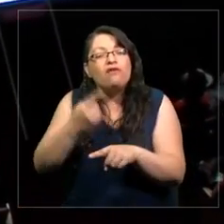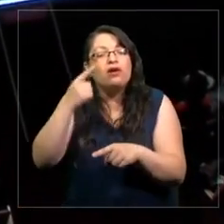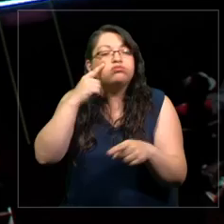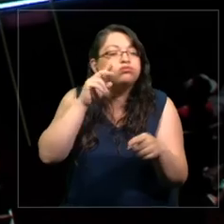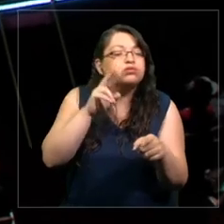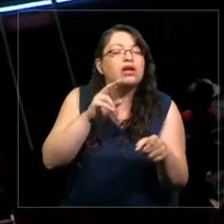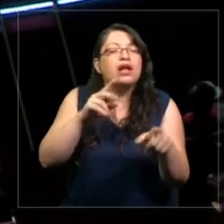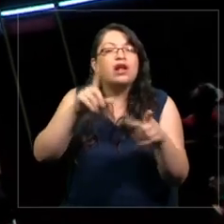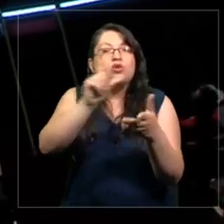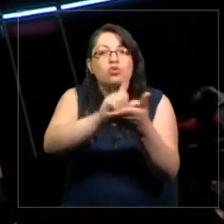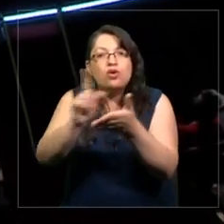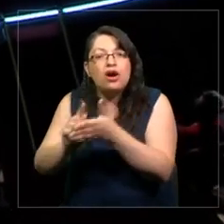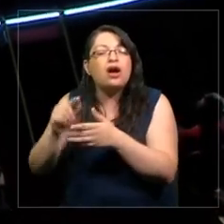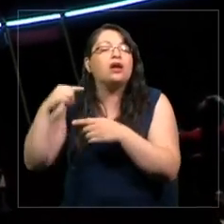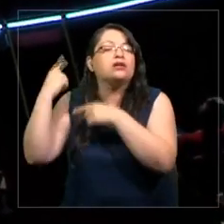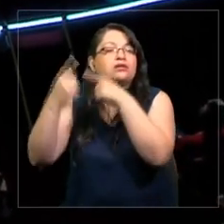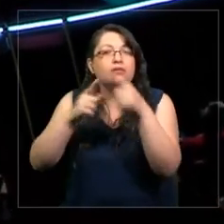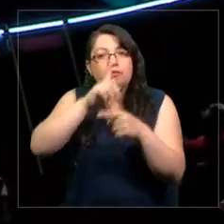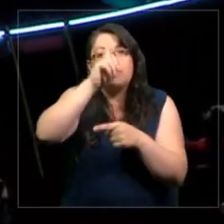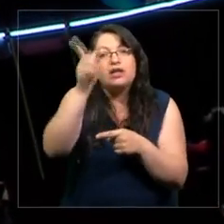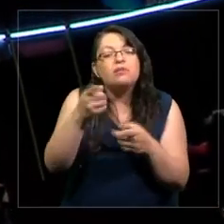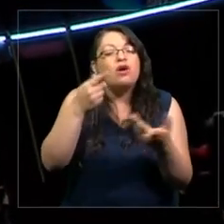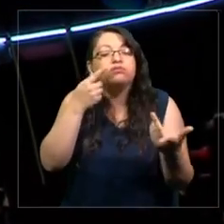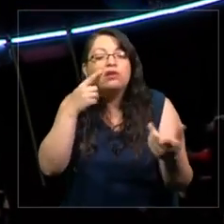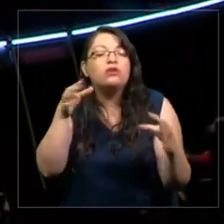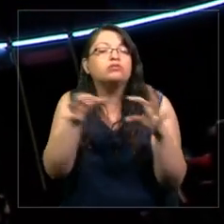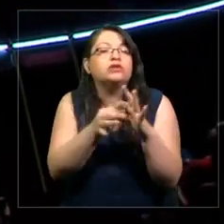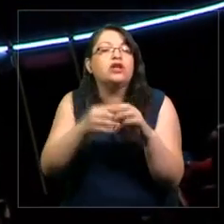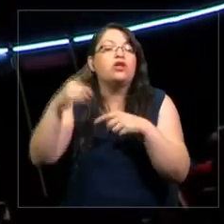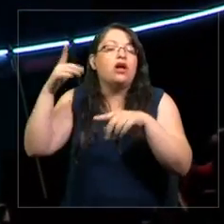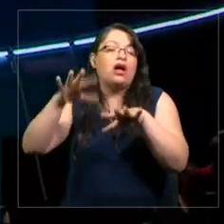patrimonios a partir de hechos históricos. Bienvenida.